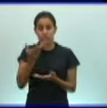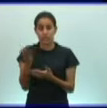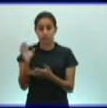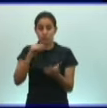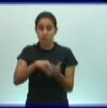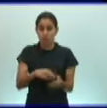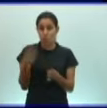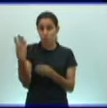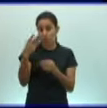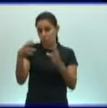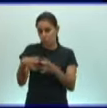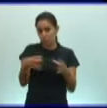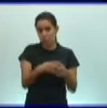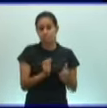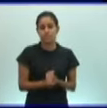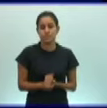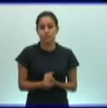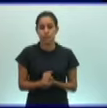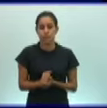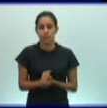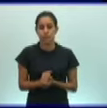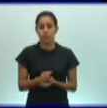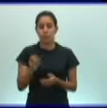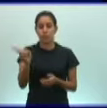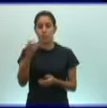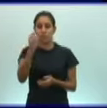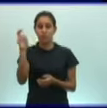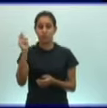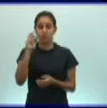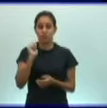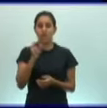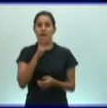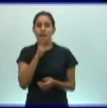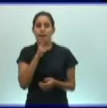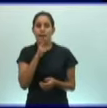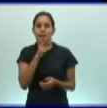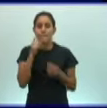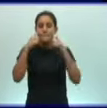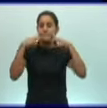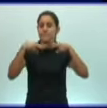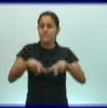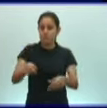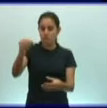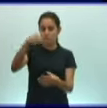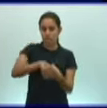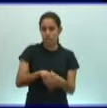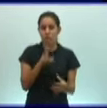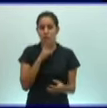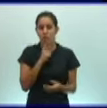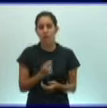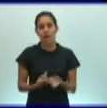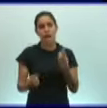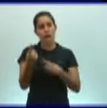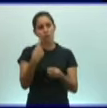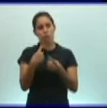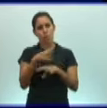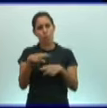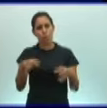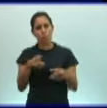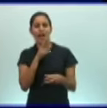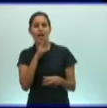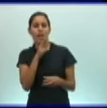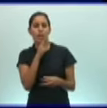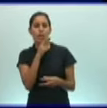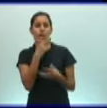Y bueno, pueden ver que los políferos y los seleniterados son acuáticos, fundamentalmente marinos, aunque hay especies de agua dulce. Eso quiere decir que